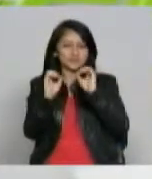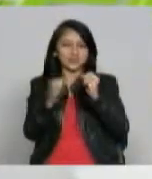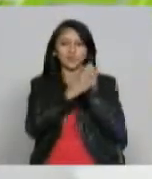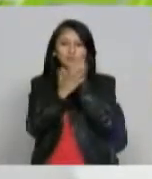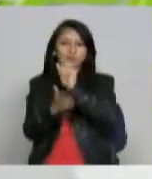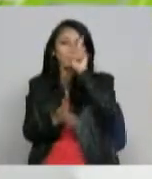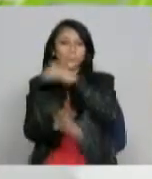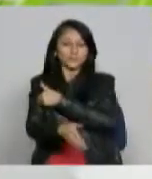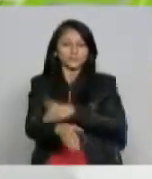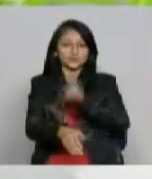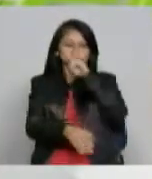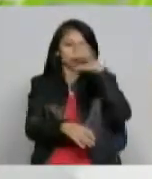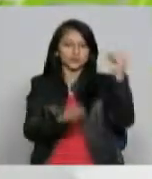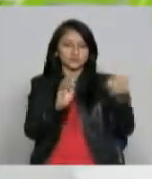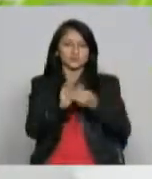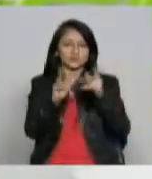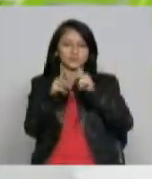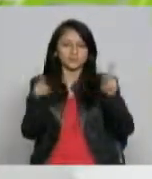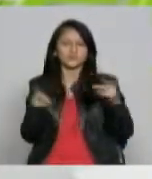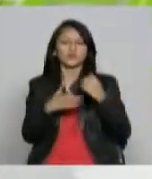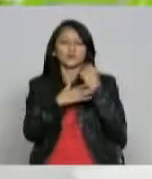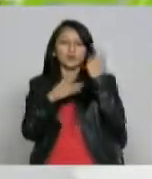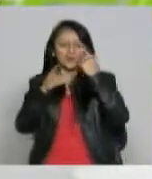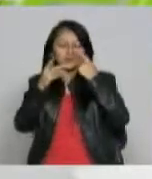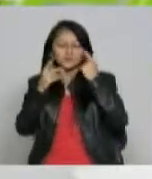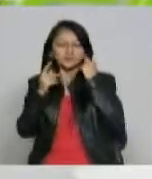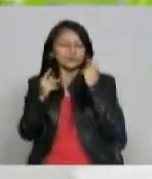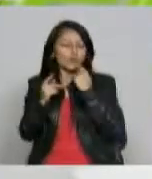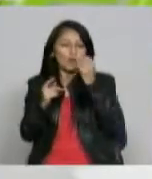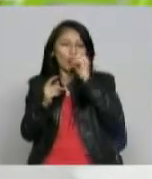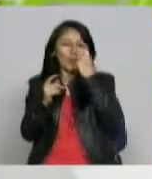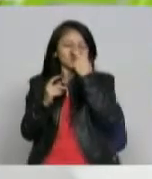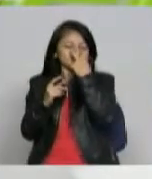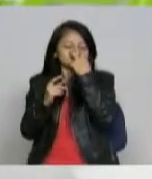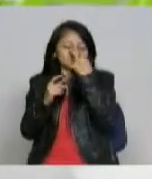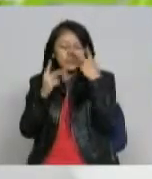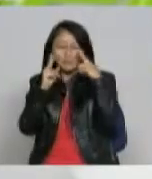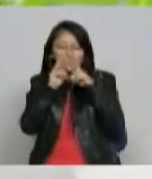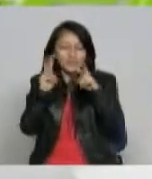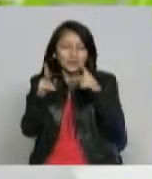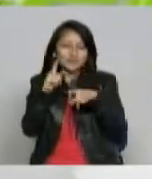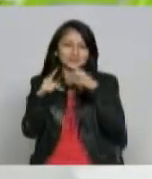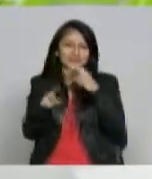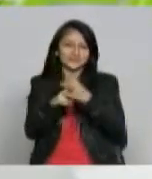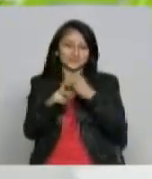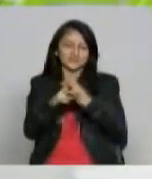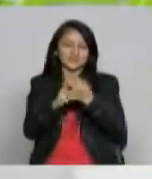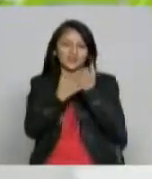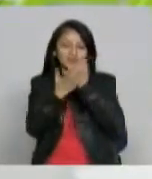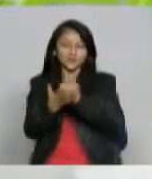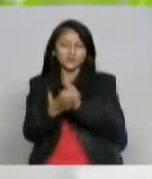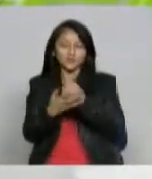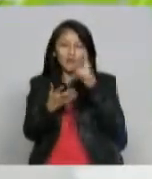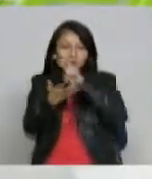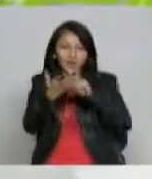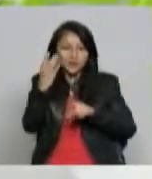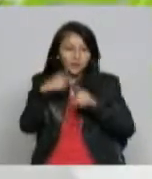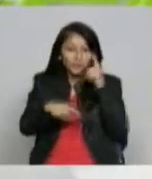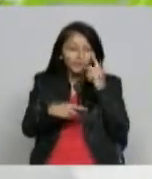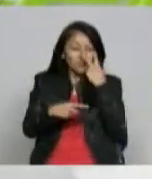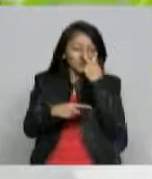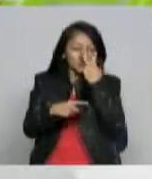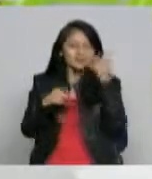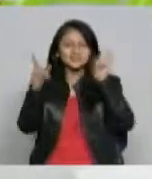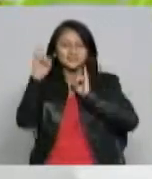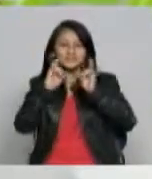de un millón doscientos mil colombianos que prestan esta discapacidad visual en el país lo pueden realizar a través de la página vivedigital